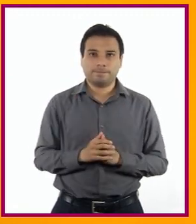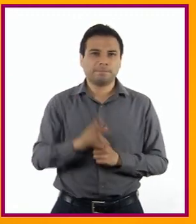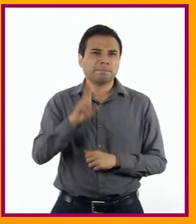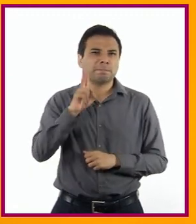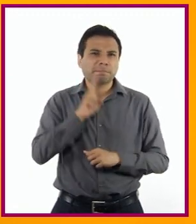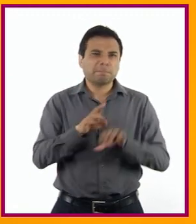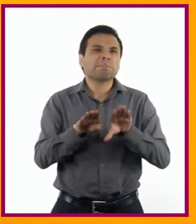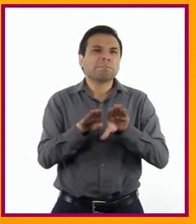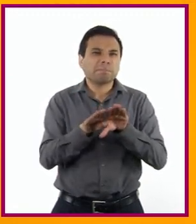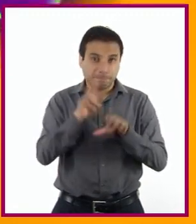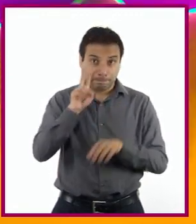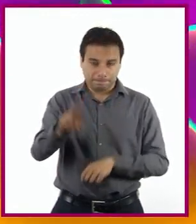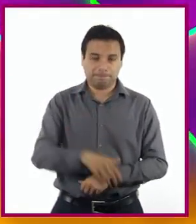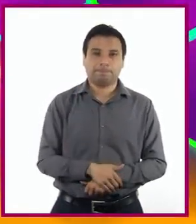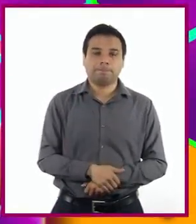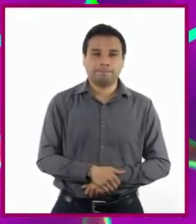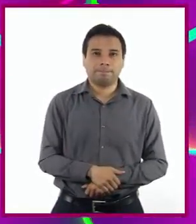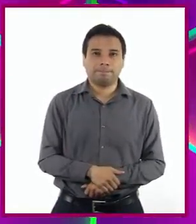quedó